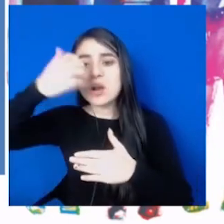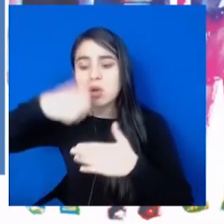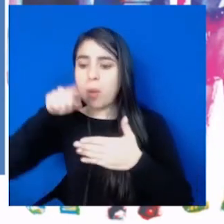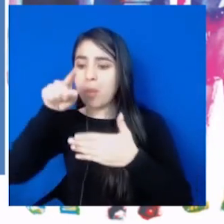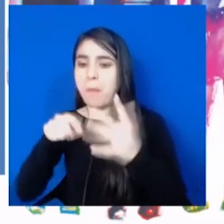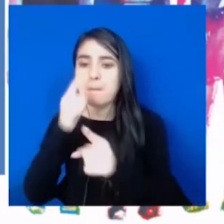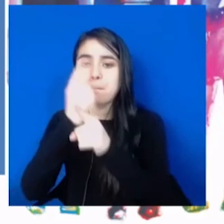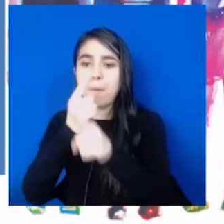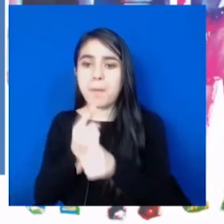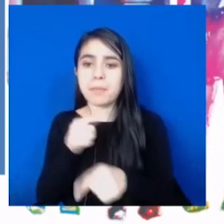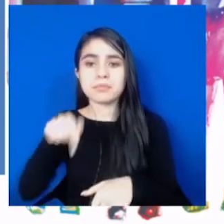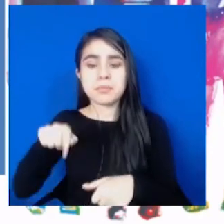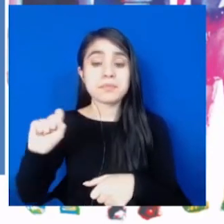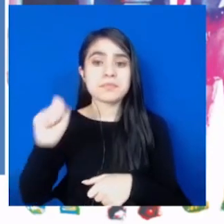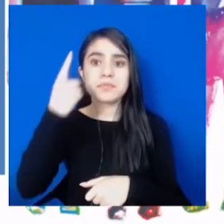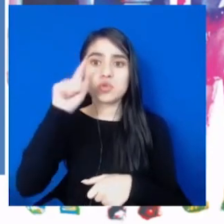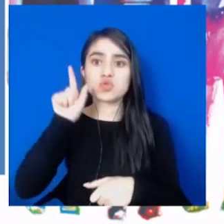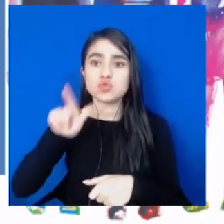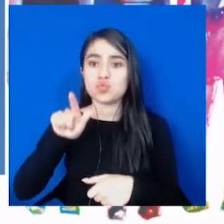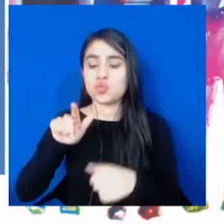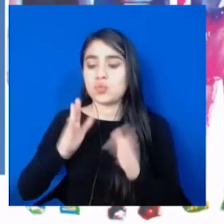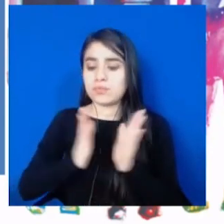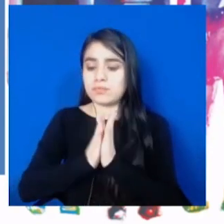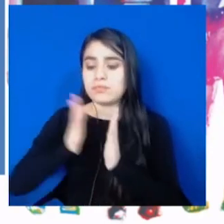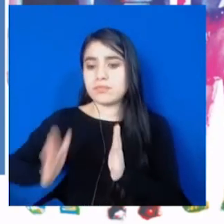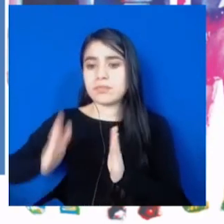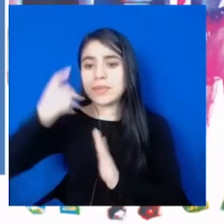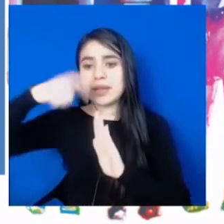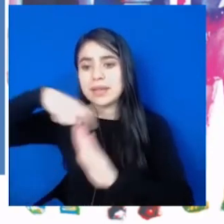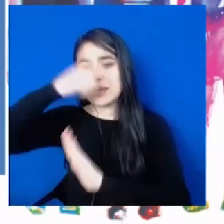de una nueva etapa para el ICFES y la evaluación de la educación en Colombia. ¡Gracias! ¡Gracias! ¡Gracias! ¡Gracias!